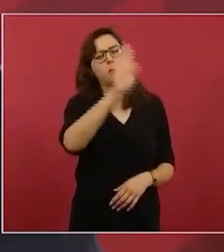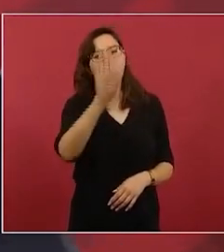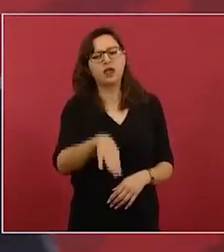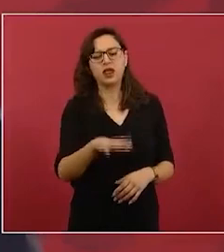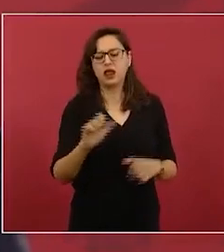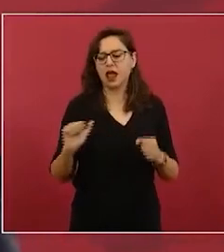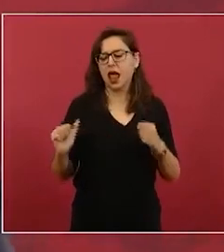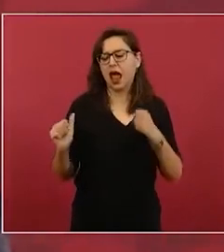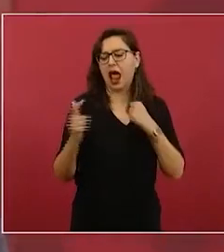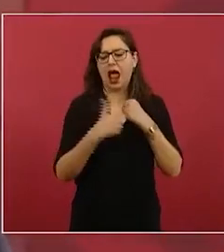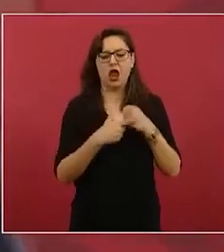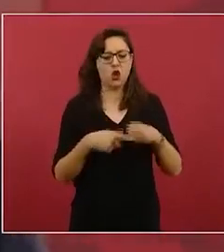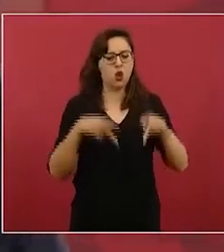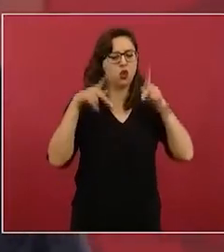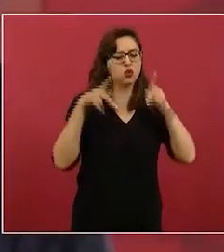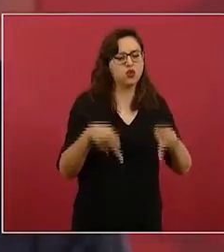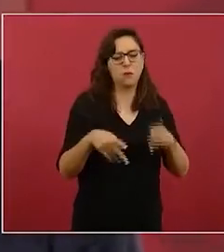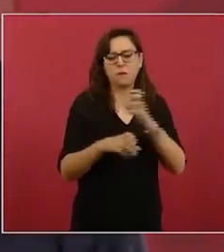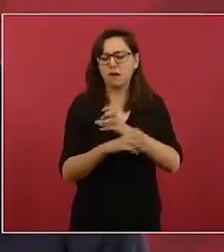a su tumba